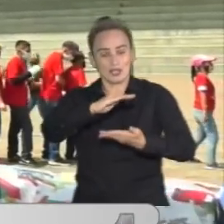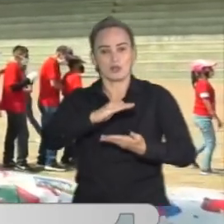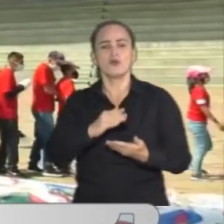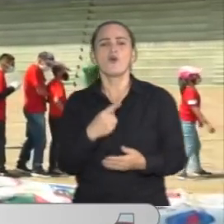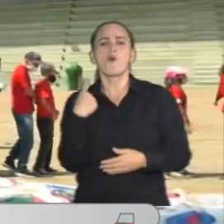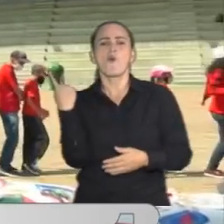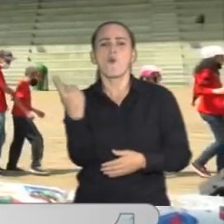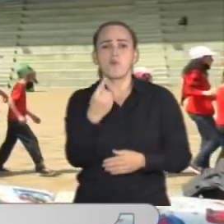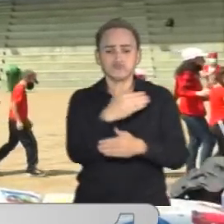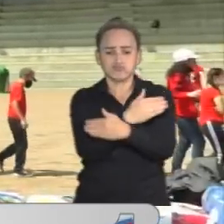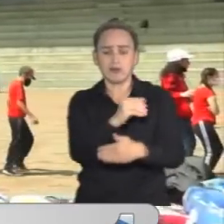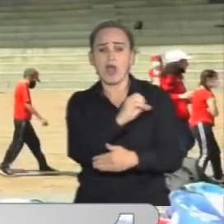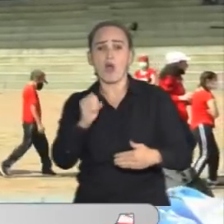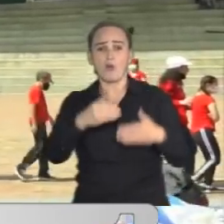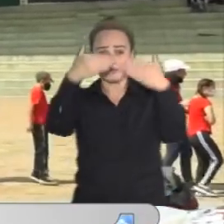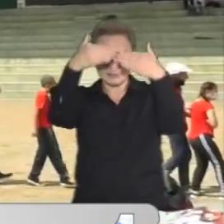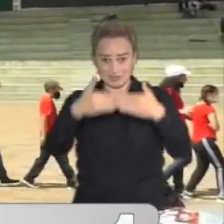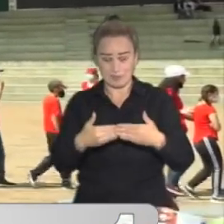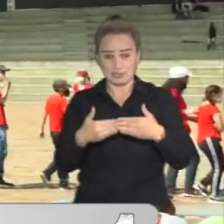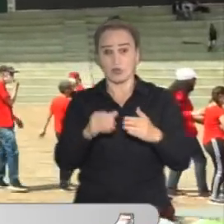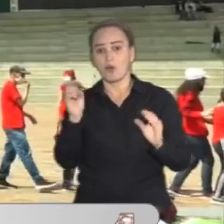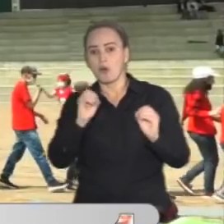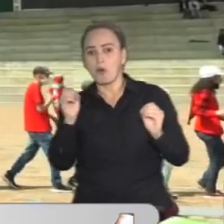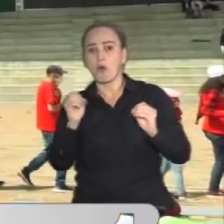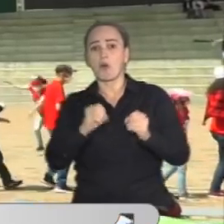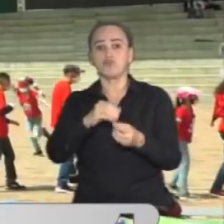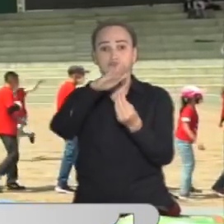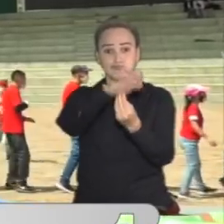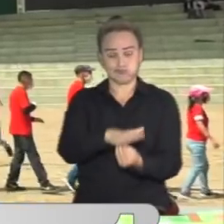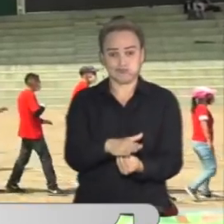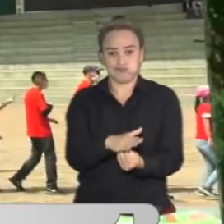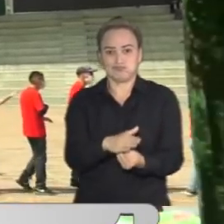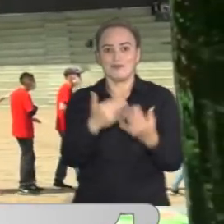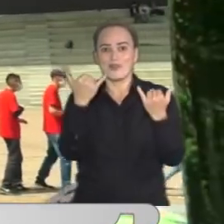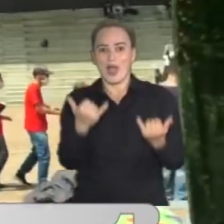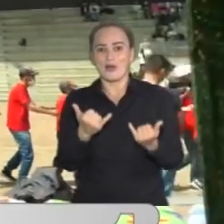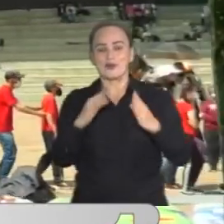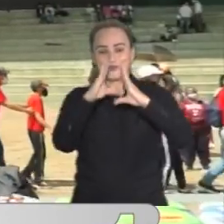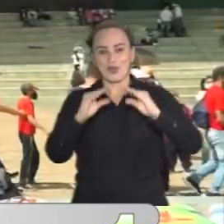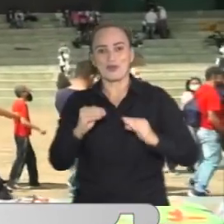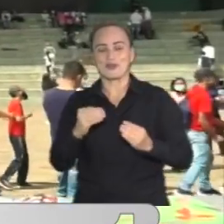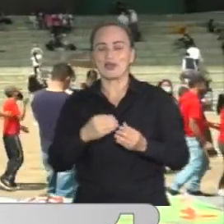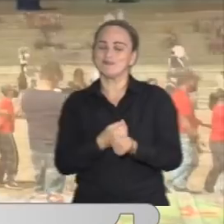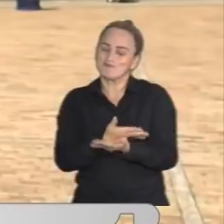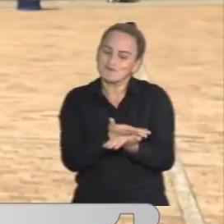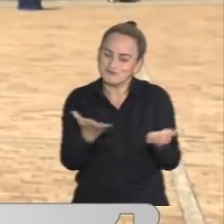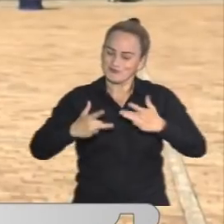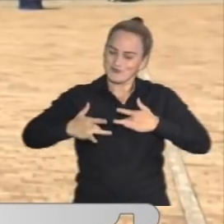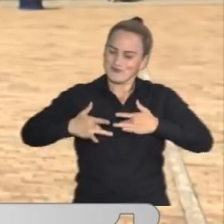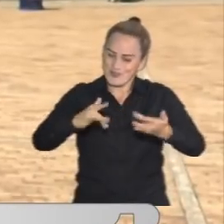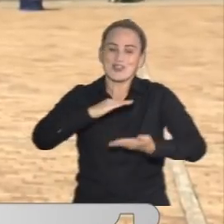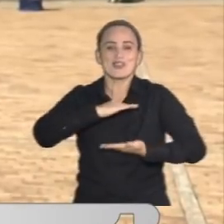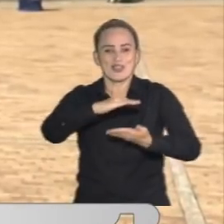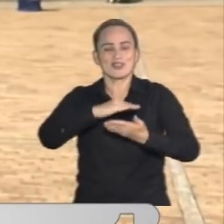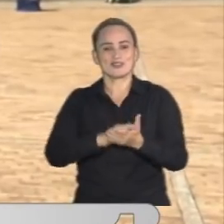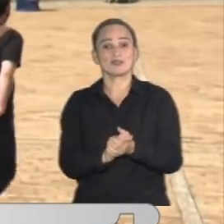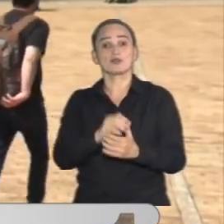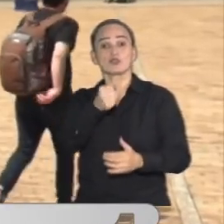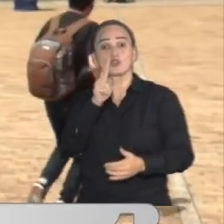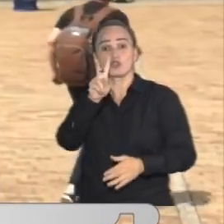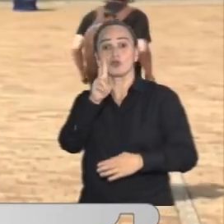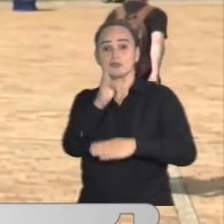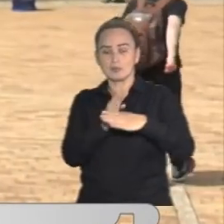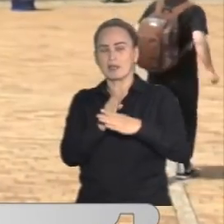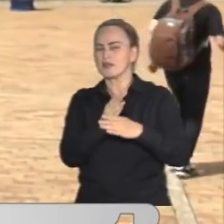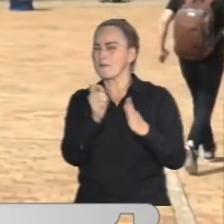miles de niños discapacitados o de población vulnerable que esta Navidad están recibiendo ese granito de felicidad. Luisa, a las 12 del